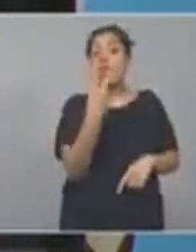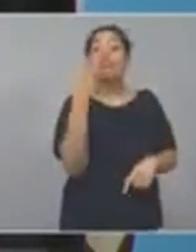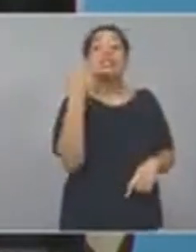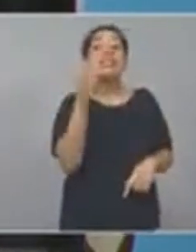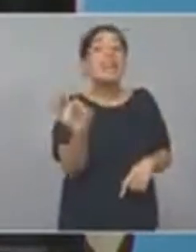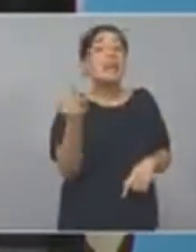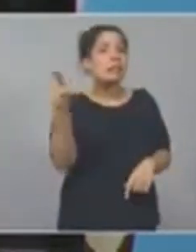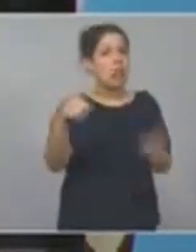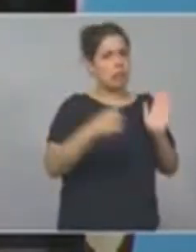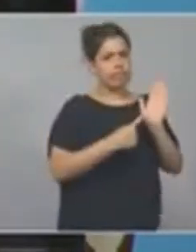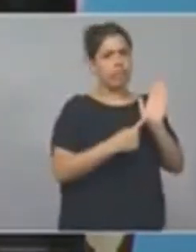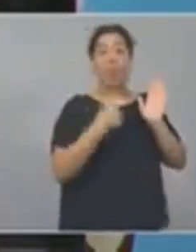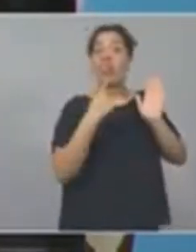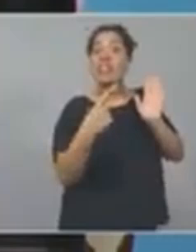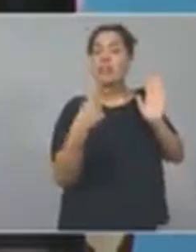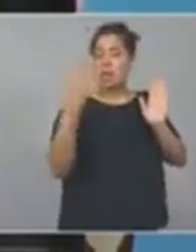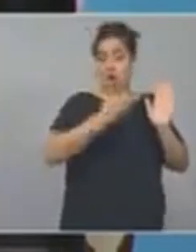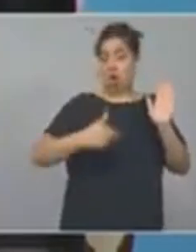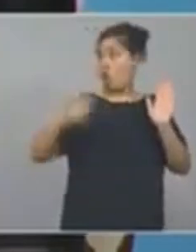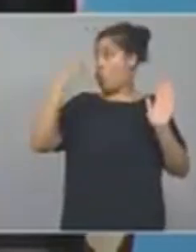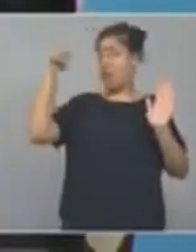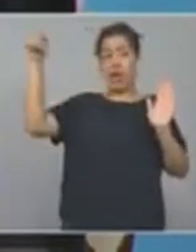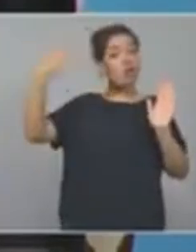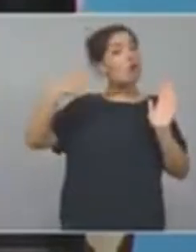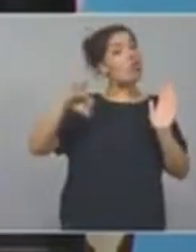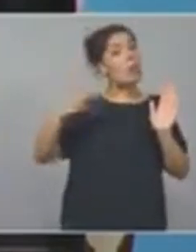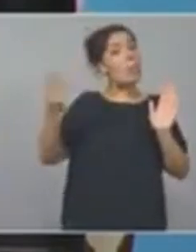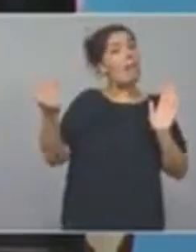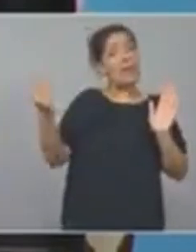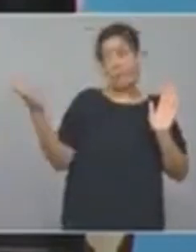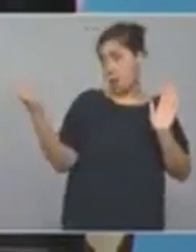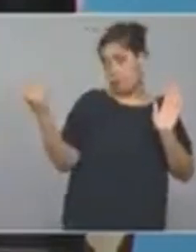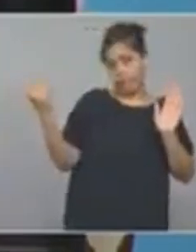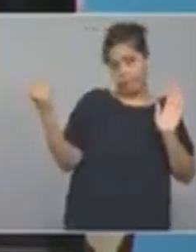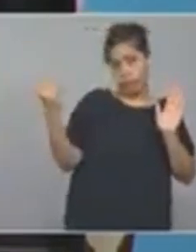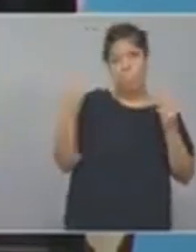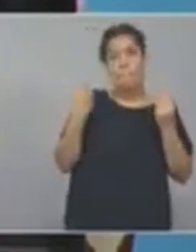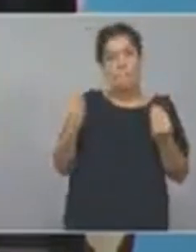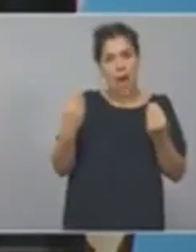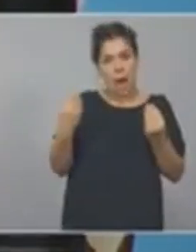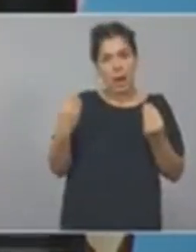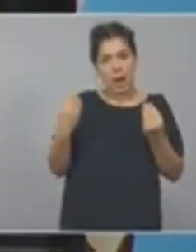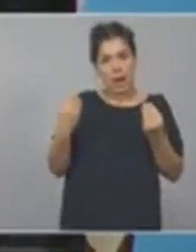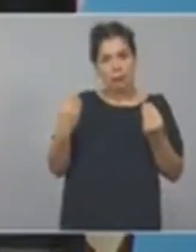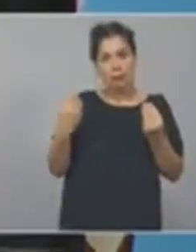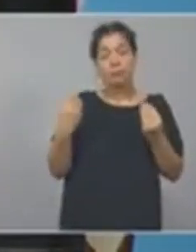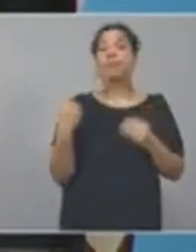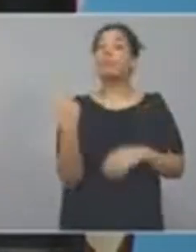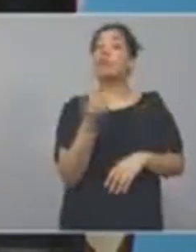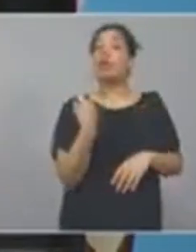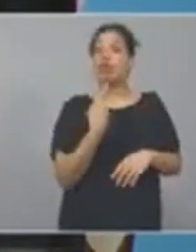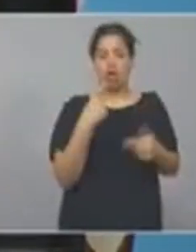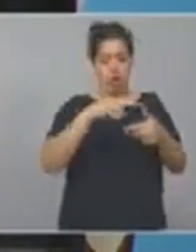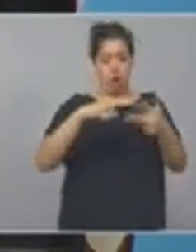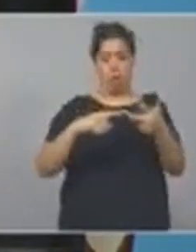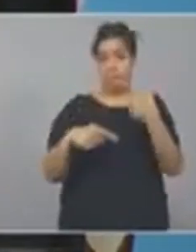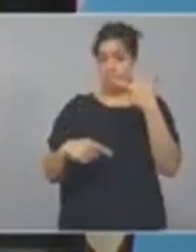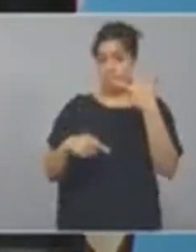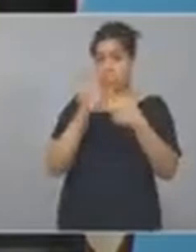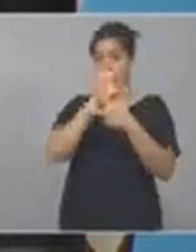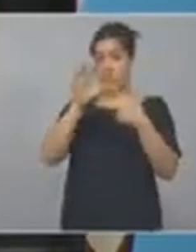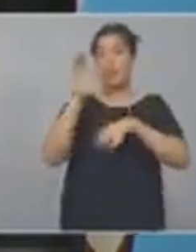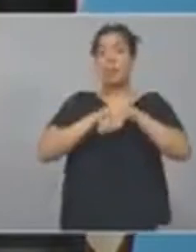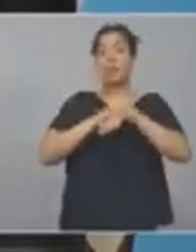tiene que compensar a estas provincias por hacerse cargo íntegramente de las jubilaciones, es la diferencia